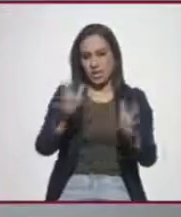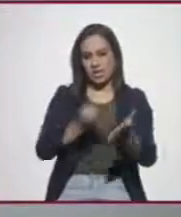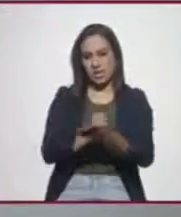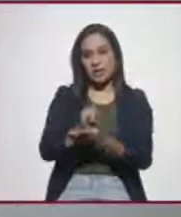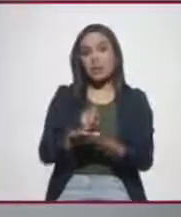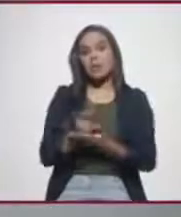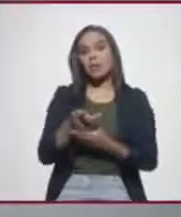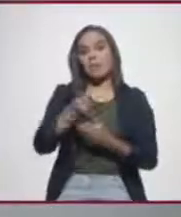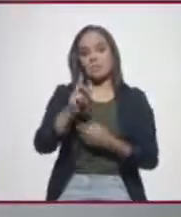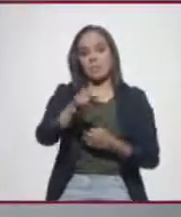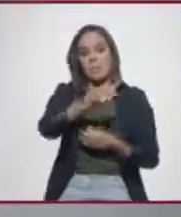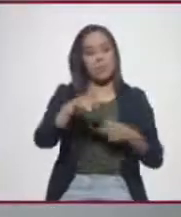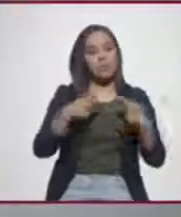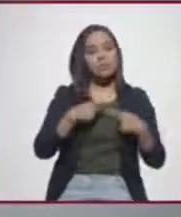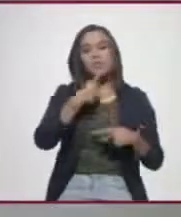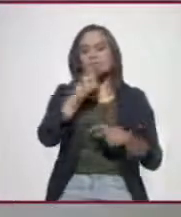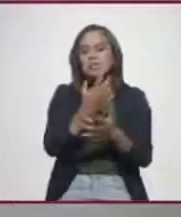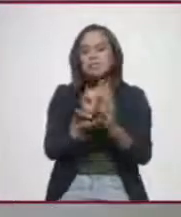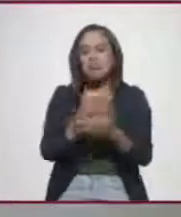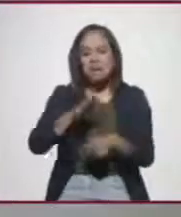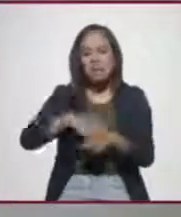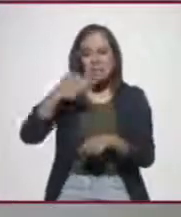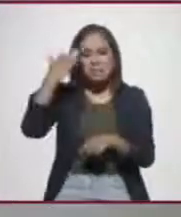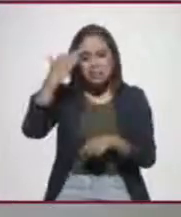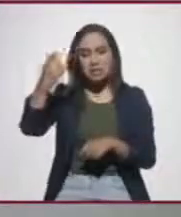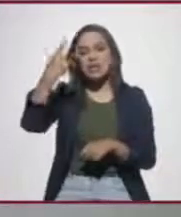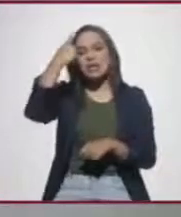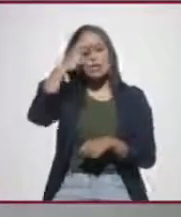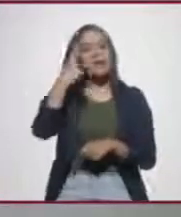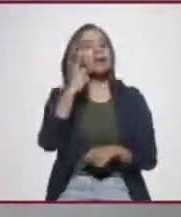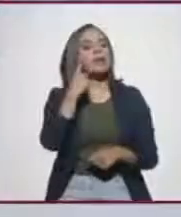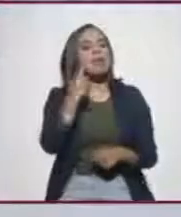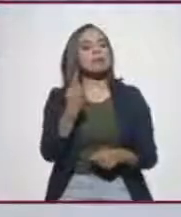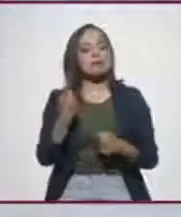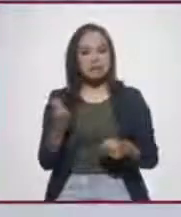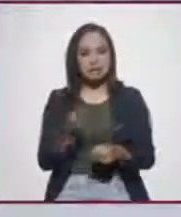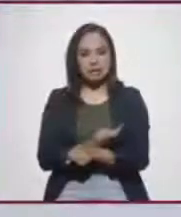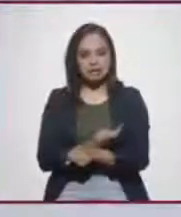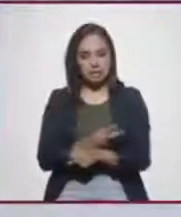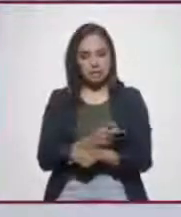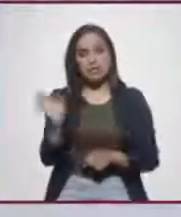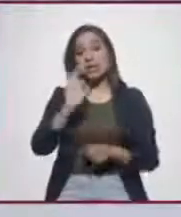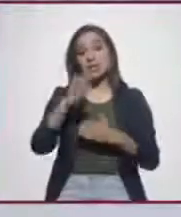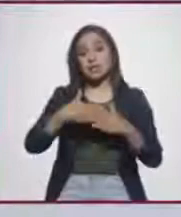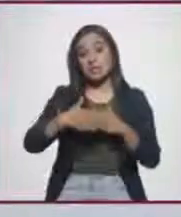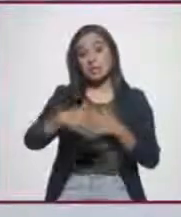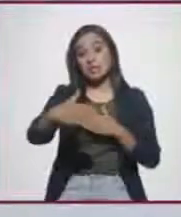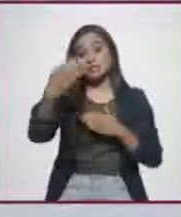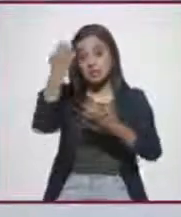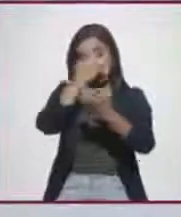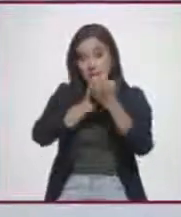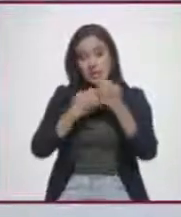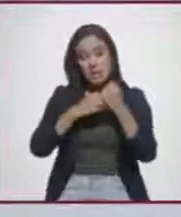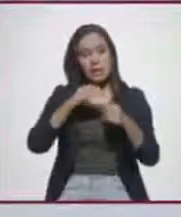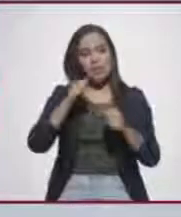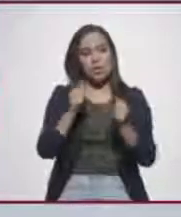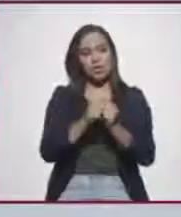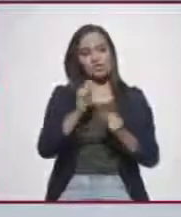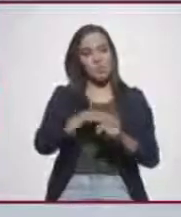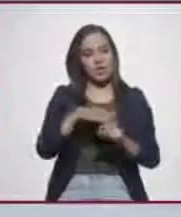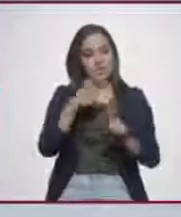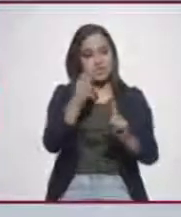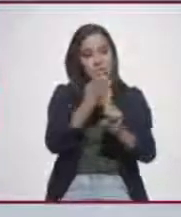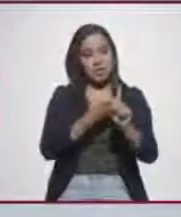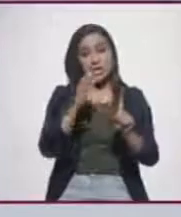darle, dice la sociedad, más tiempo para ver resultados. es. Después vendrá quizá la evaluación que es más crítica, si los